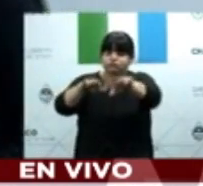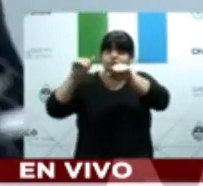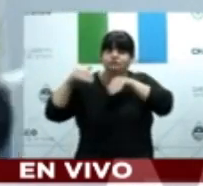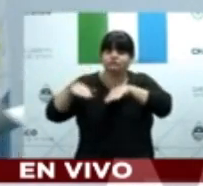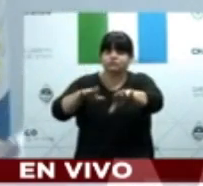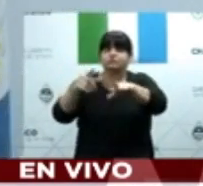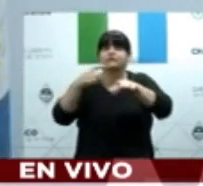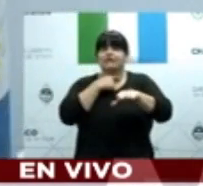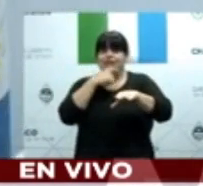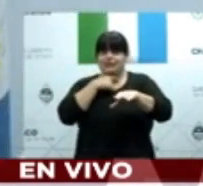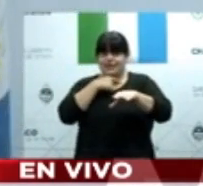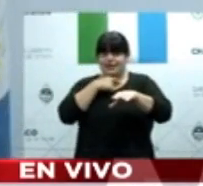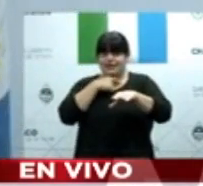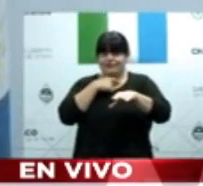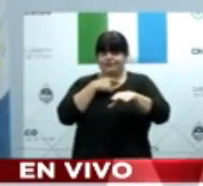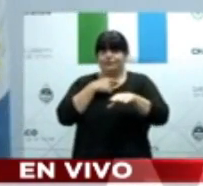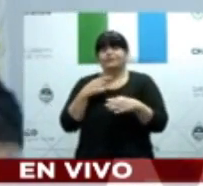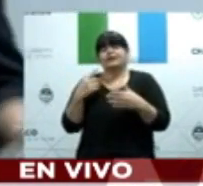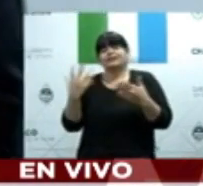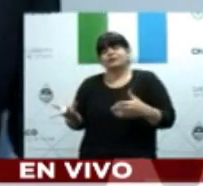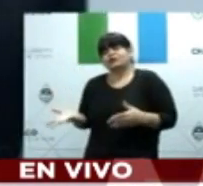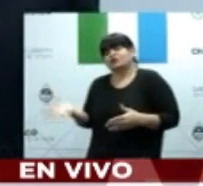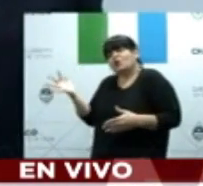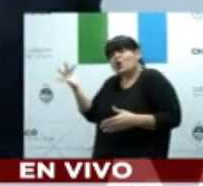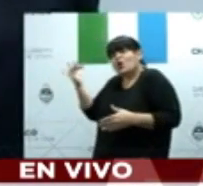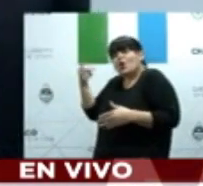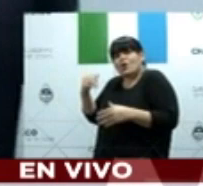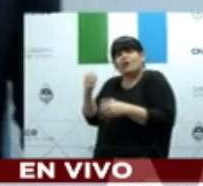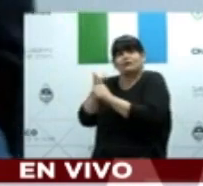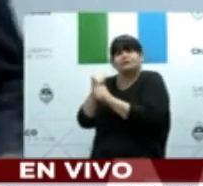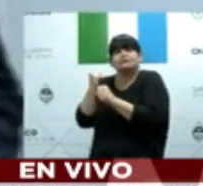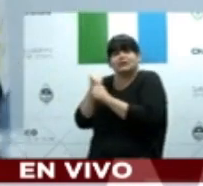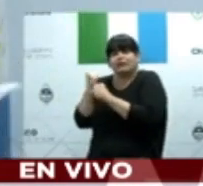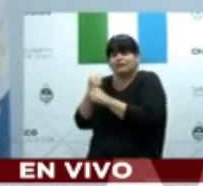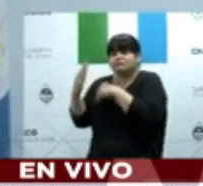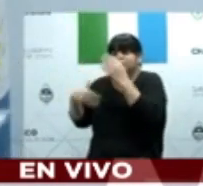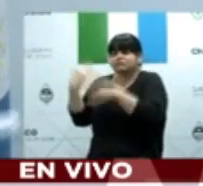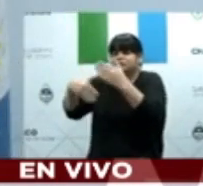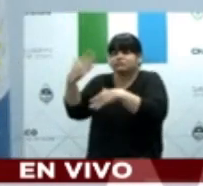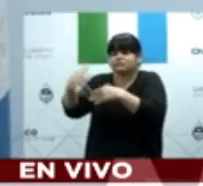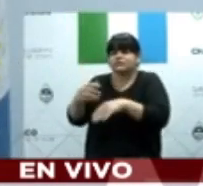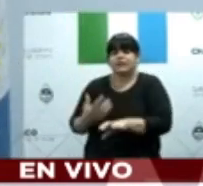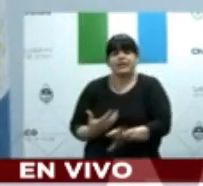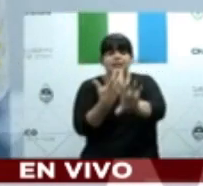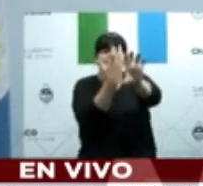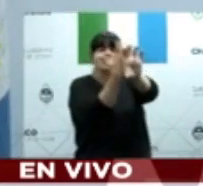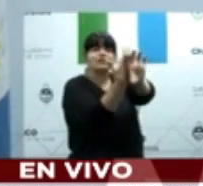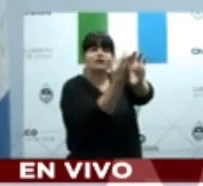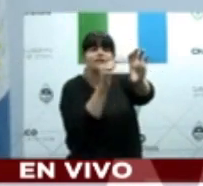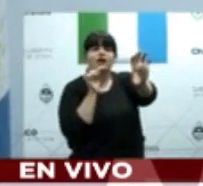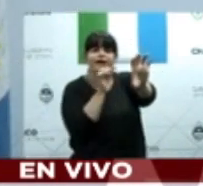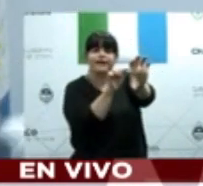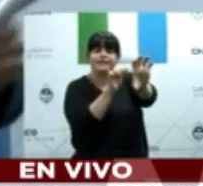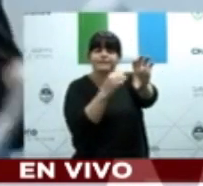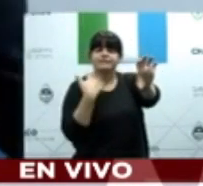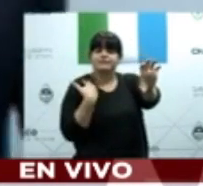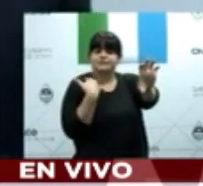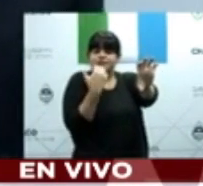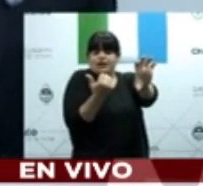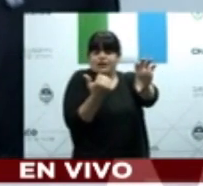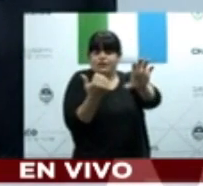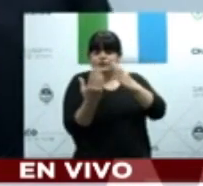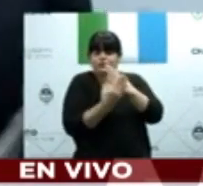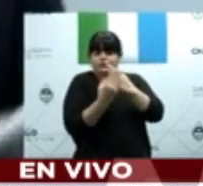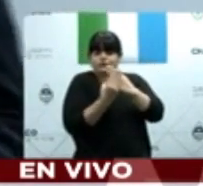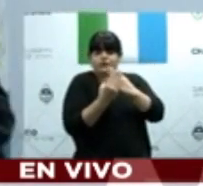sanitario en teleconferencia nos ha planteado claramente que no tienen los elementos básicos de protección de personal, por una razón muy sencilla, o porque no